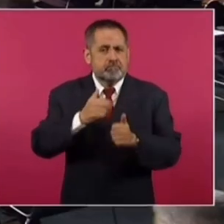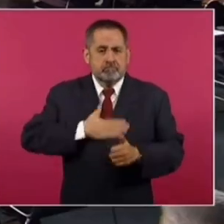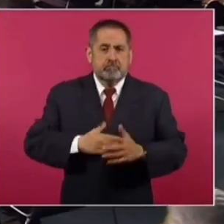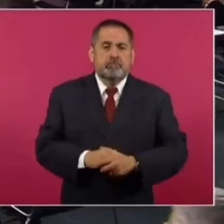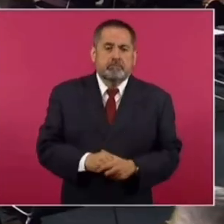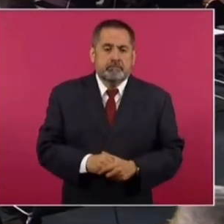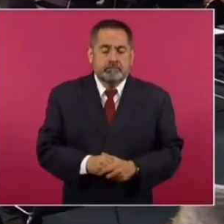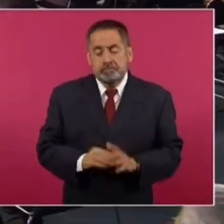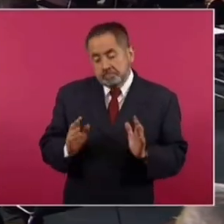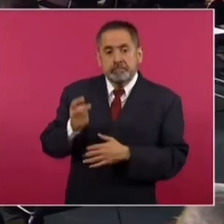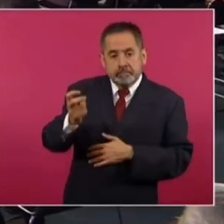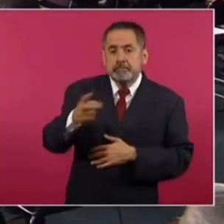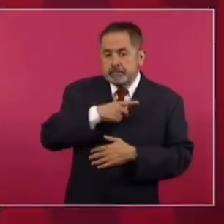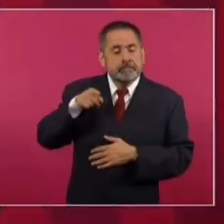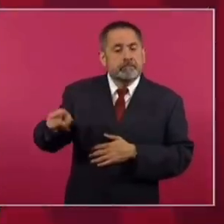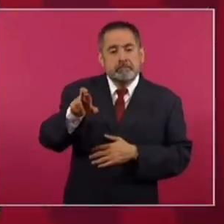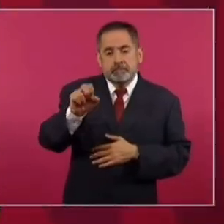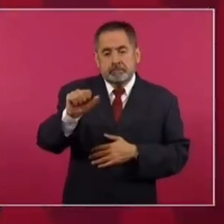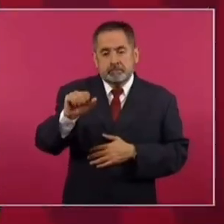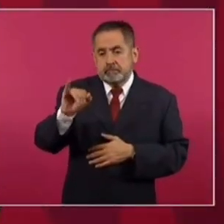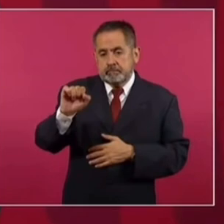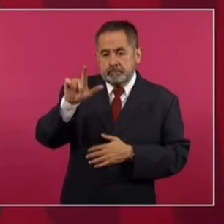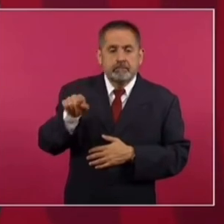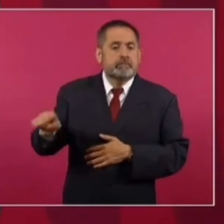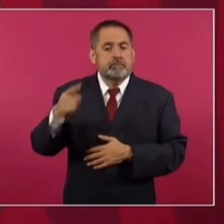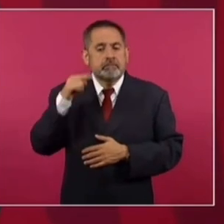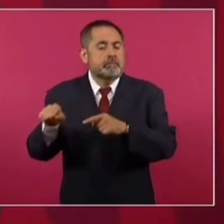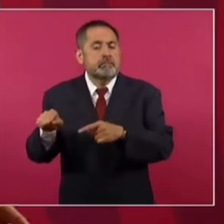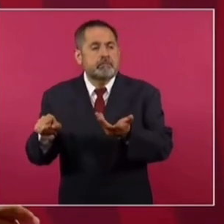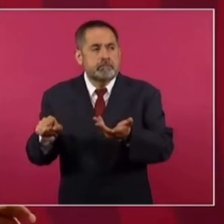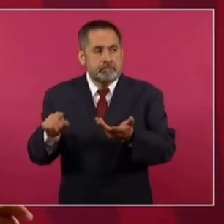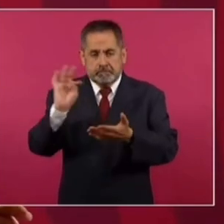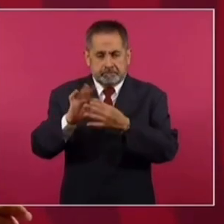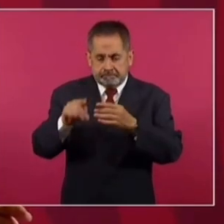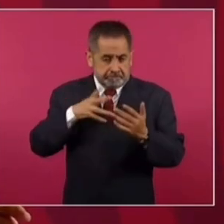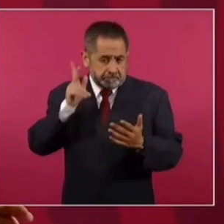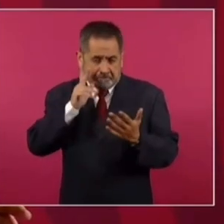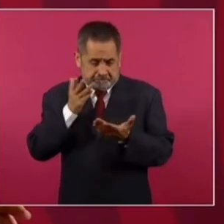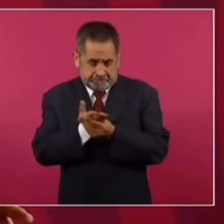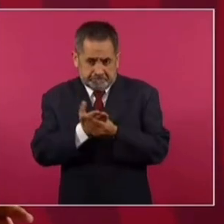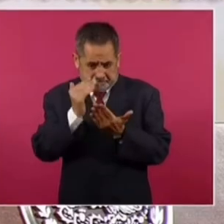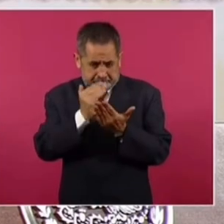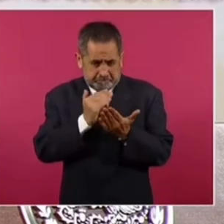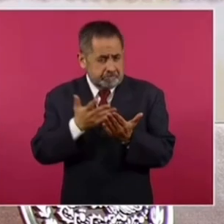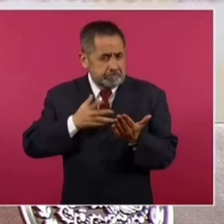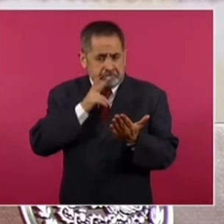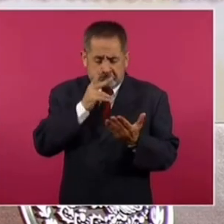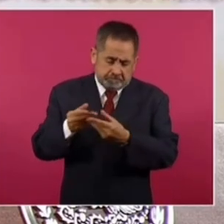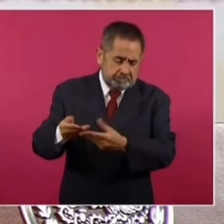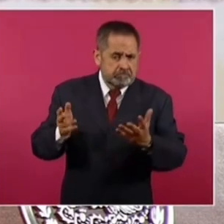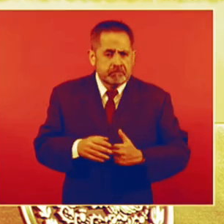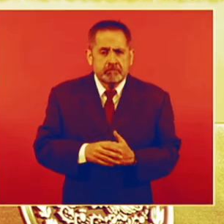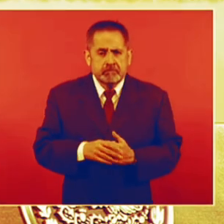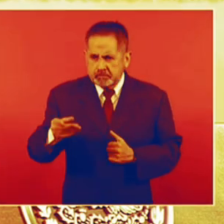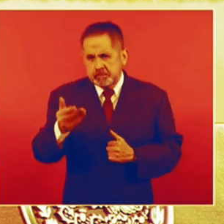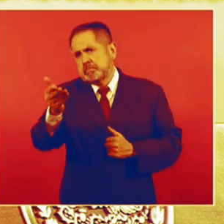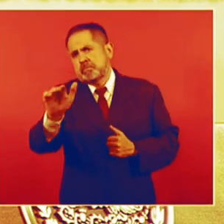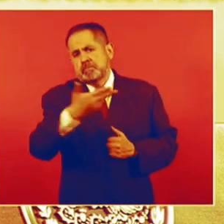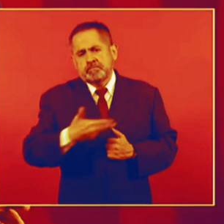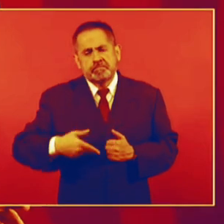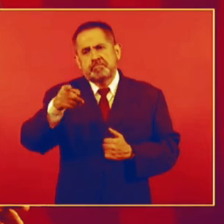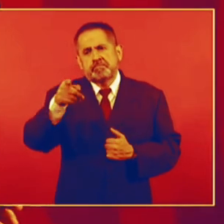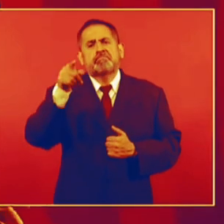hacer justicia. Eso es lo que tiene que hacer Rosa Isela. Y si ya hay elementos suficientes, pedir